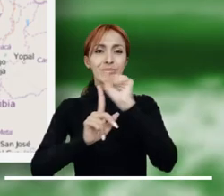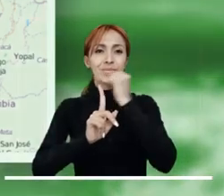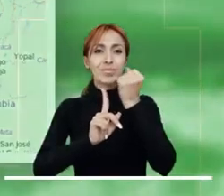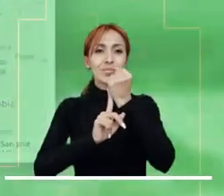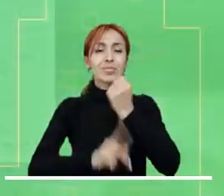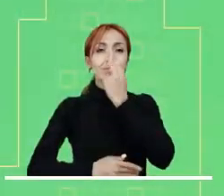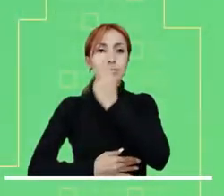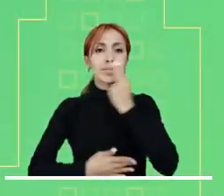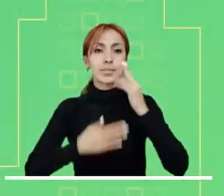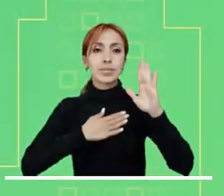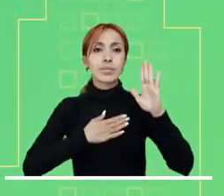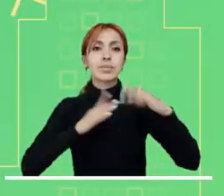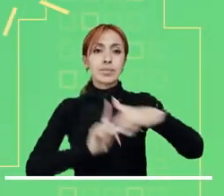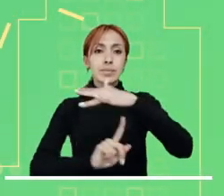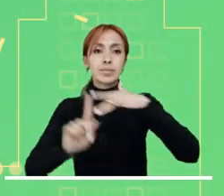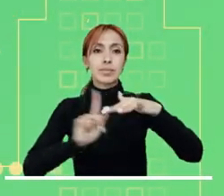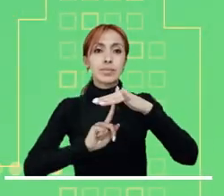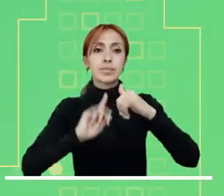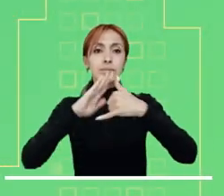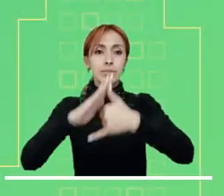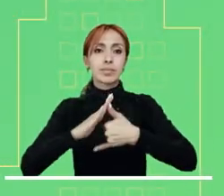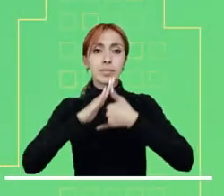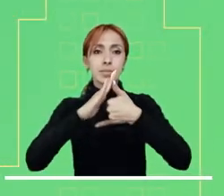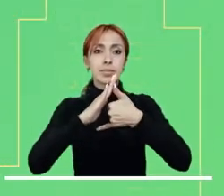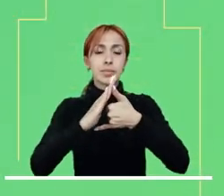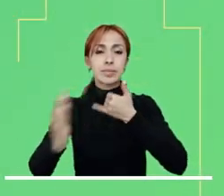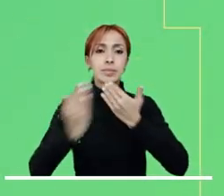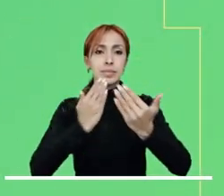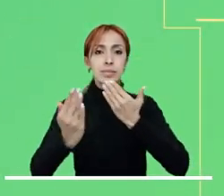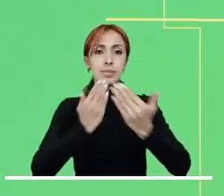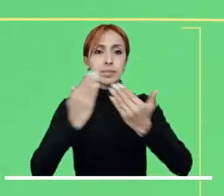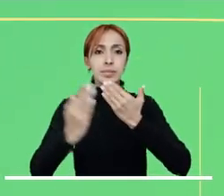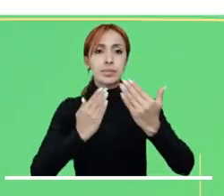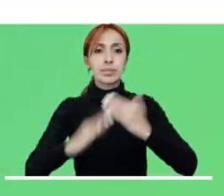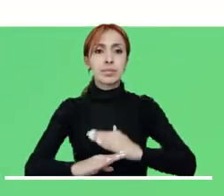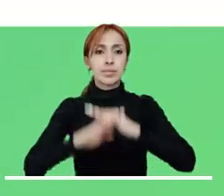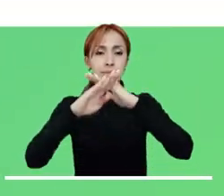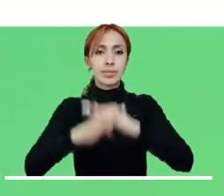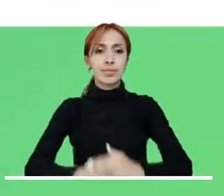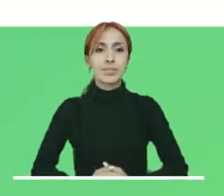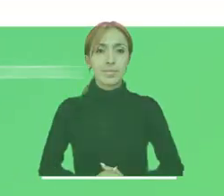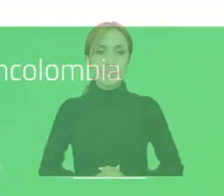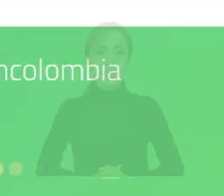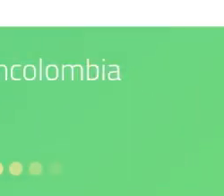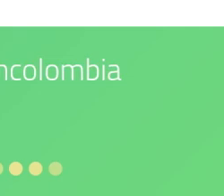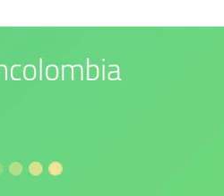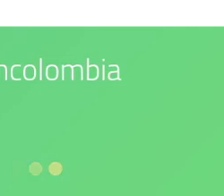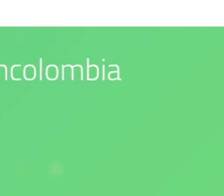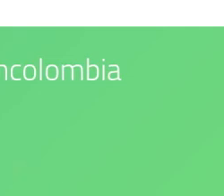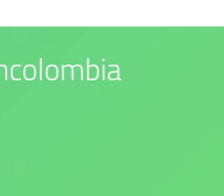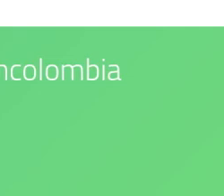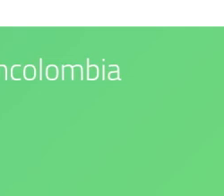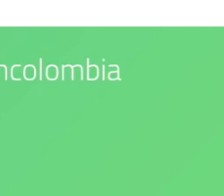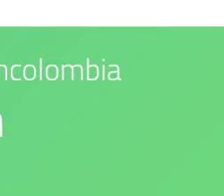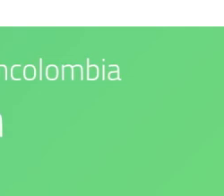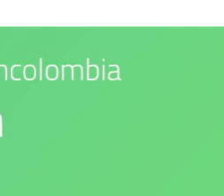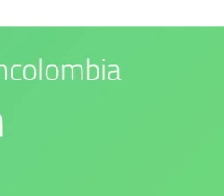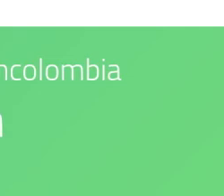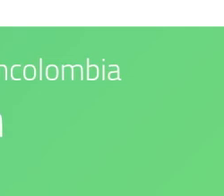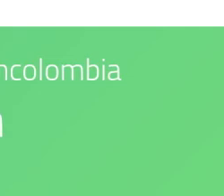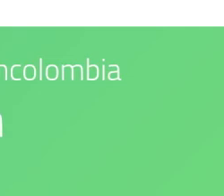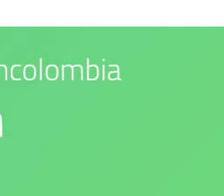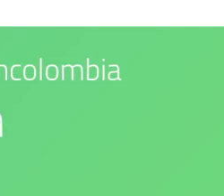Pacífico. Síguenos en nuestras redes sociales. Nuestro compromiso es con el medio ambiente. IDEAM es